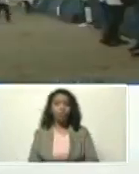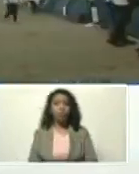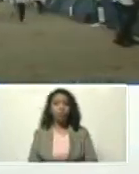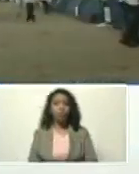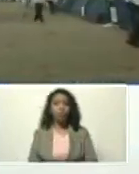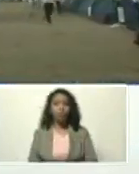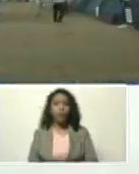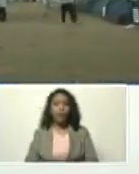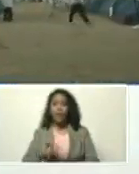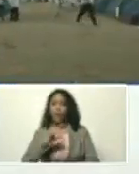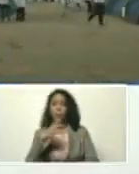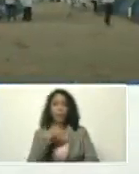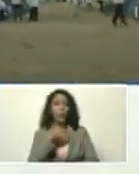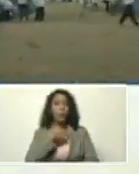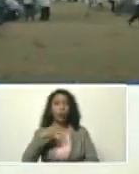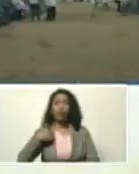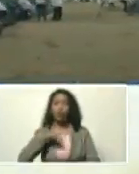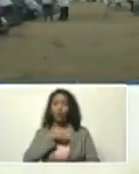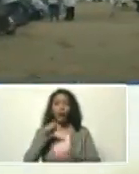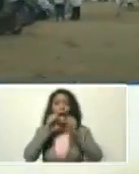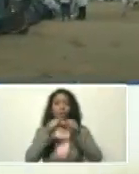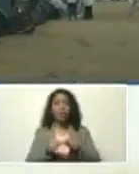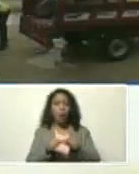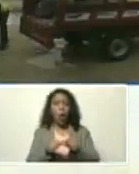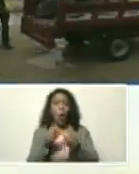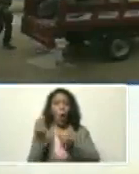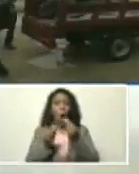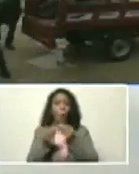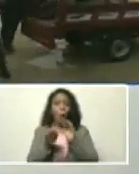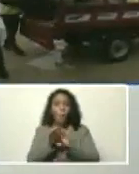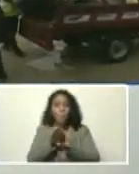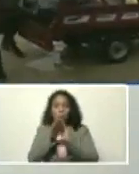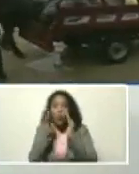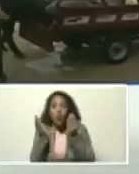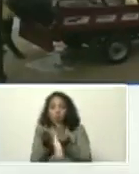y no podemos nosotros, quedarnos, como en una burbuja,